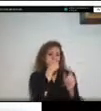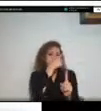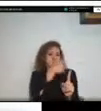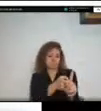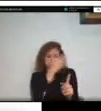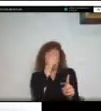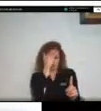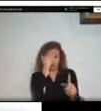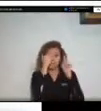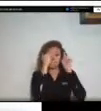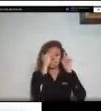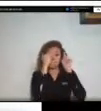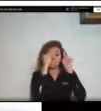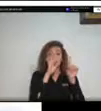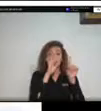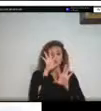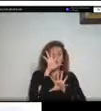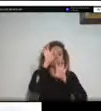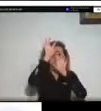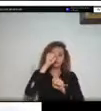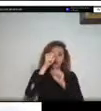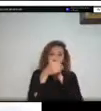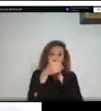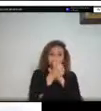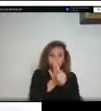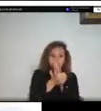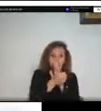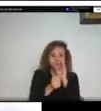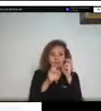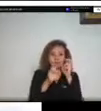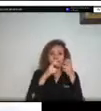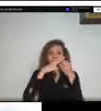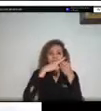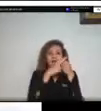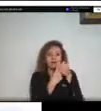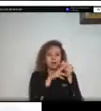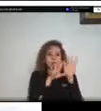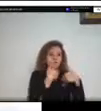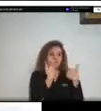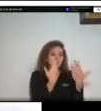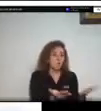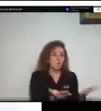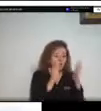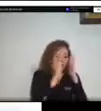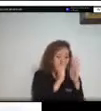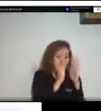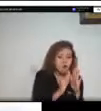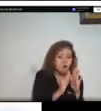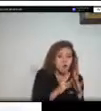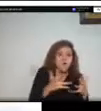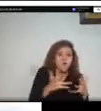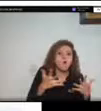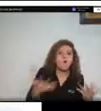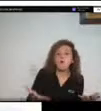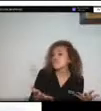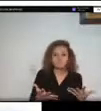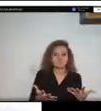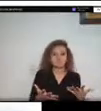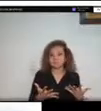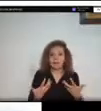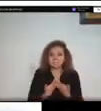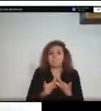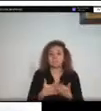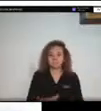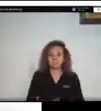capacidades para proceder a una atención integral de estos eventos y finalmente lo que tiene que ver con la organización para la respuesta